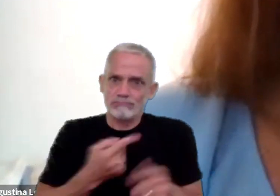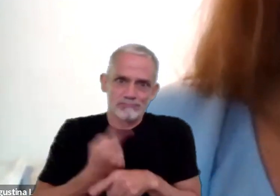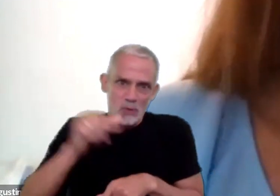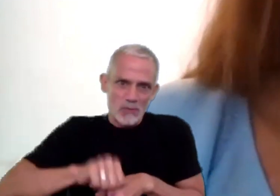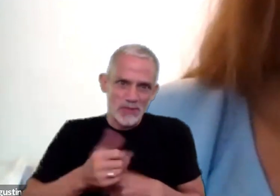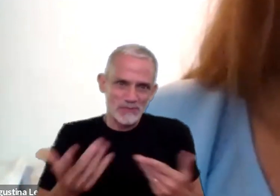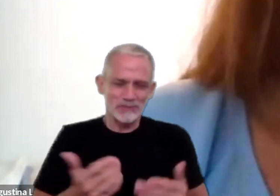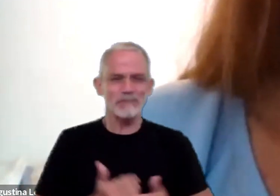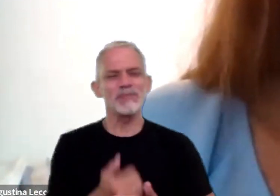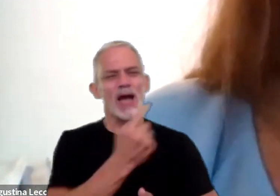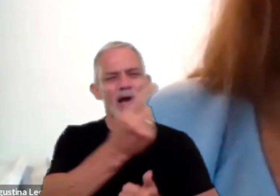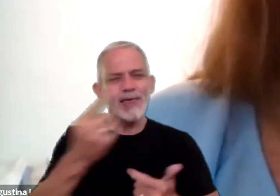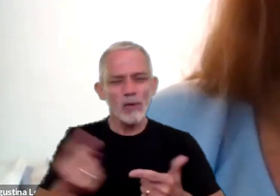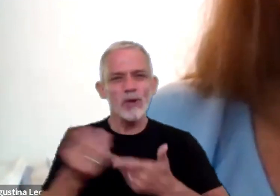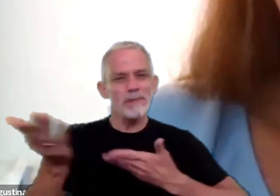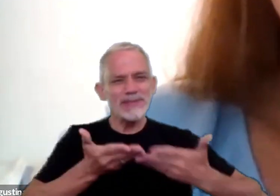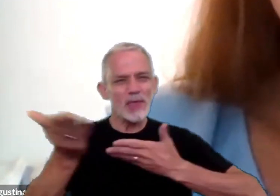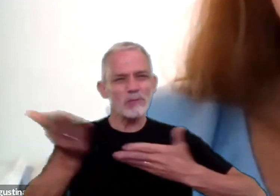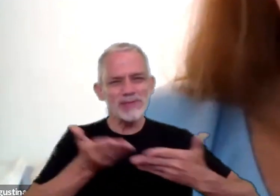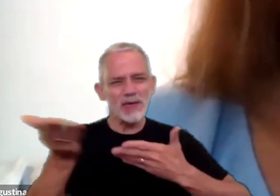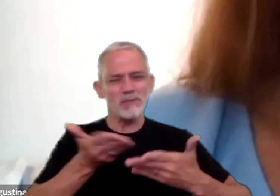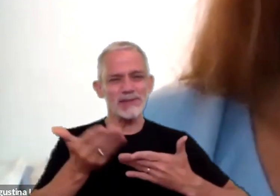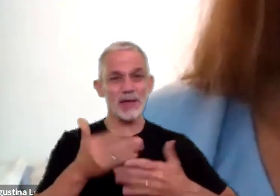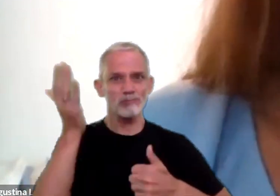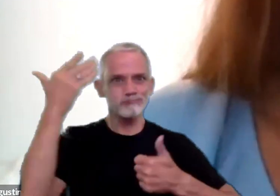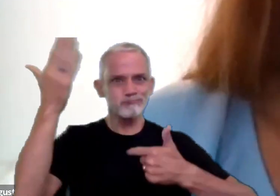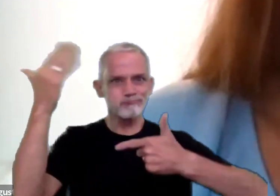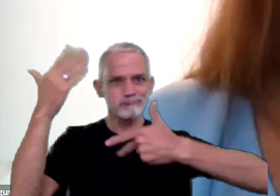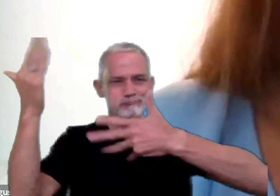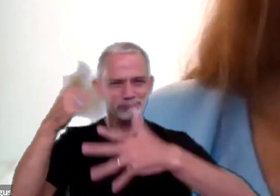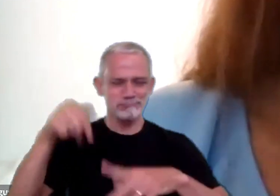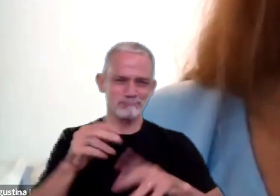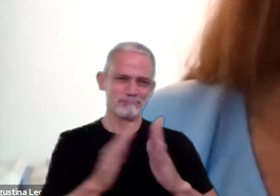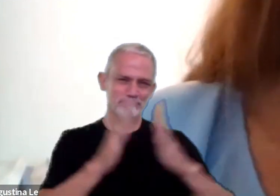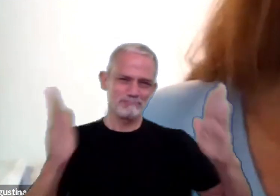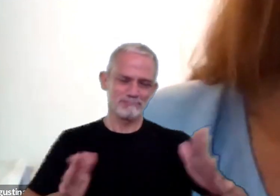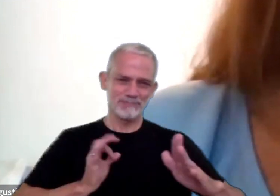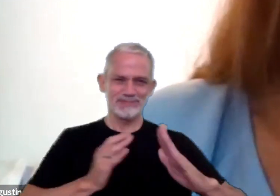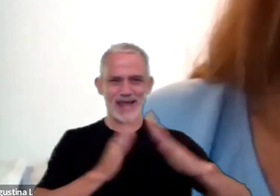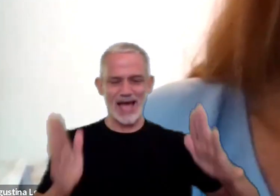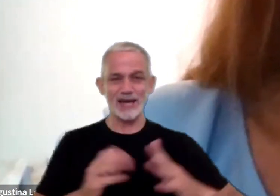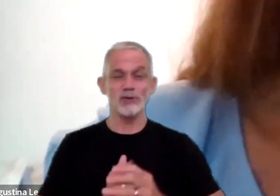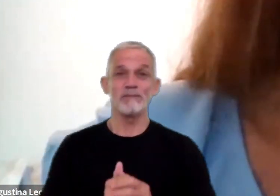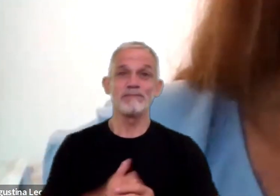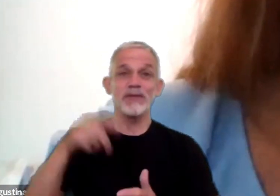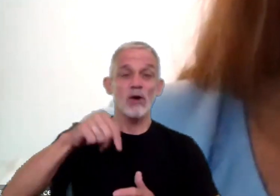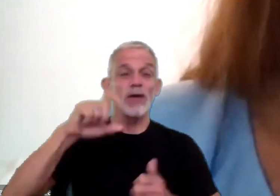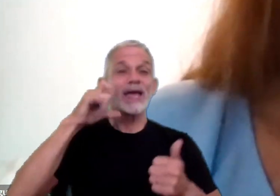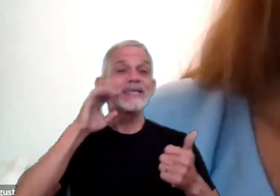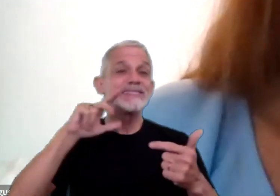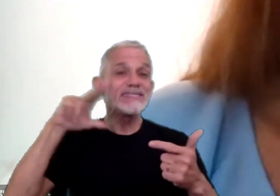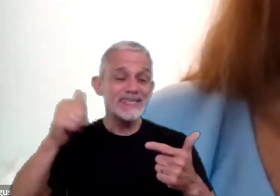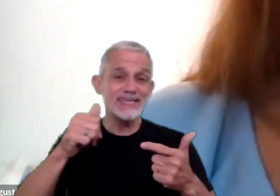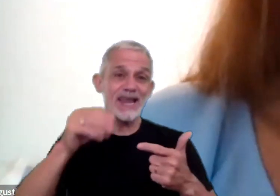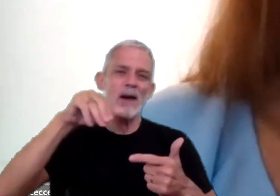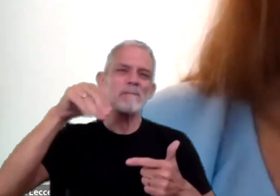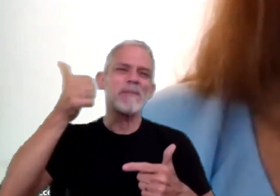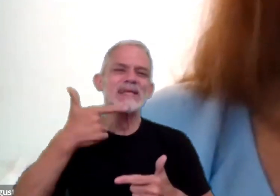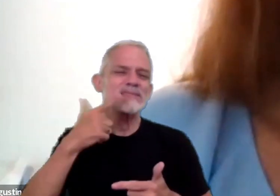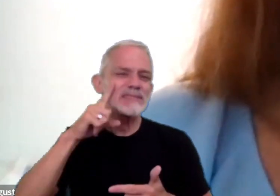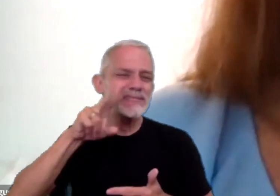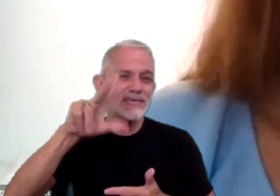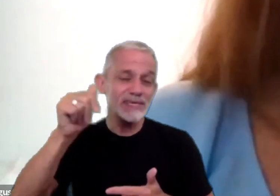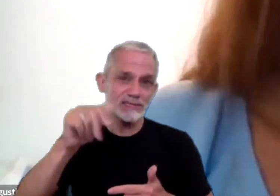Y a cada uno de los invitados, por supuesto, también que ha pasado por este ciclo. En este caso, aparte de la doctora Cristina Mancilla, que